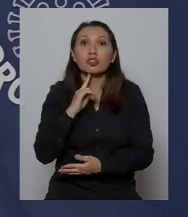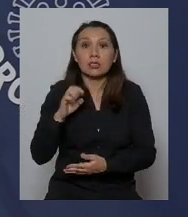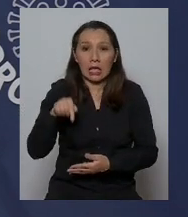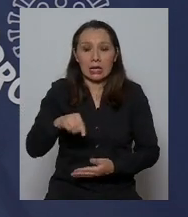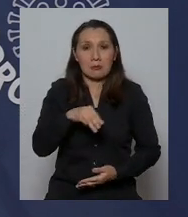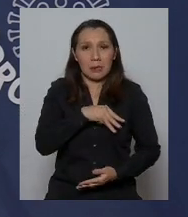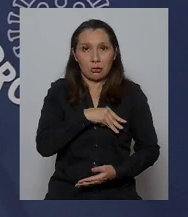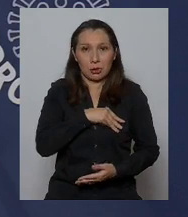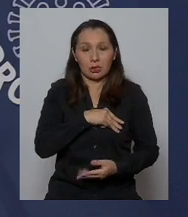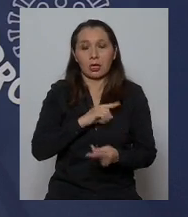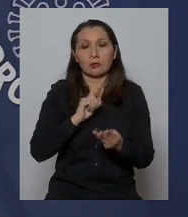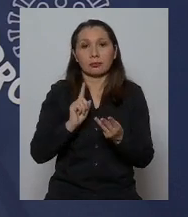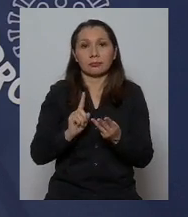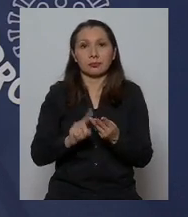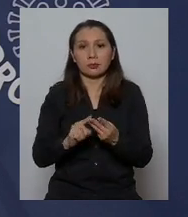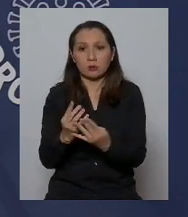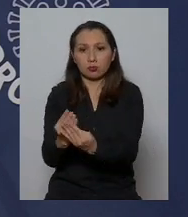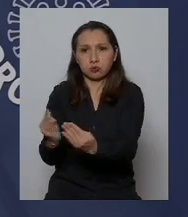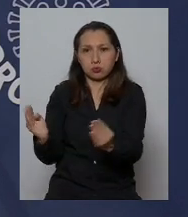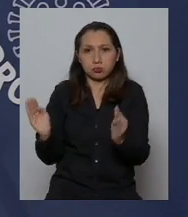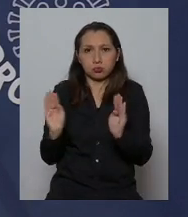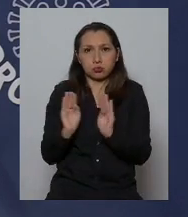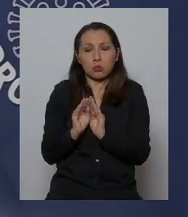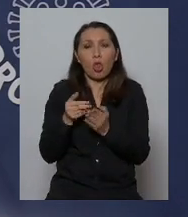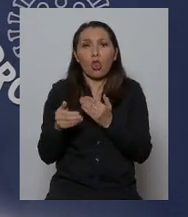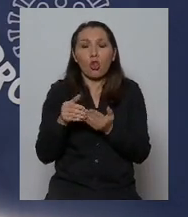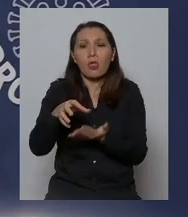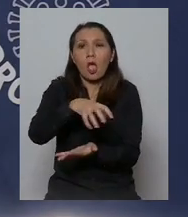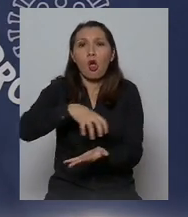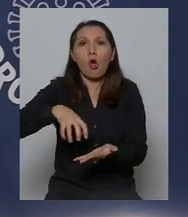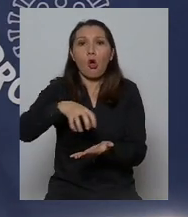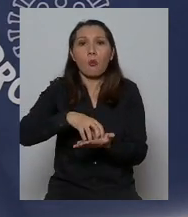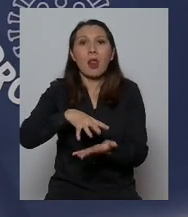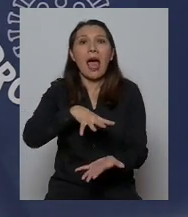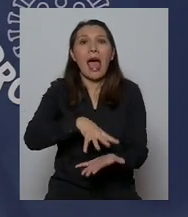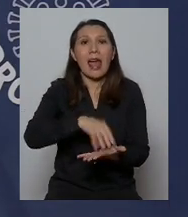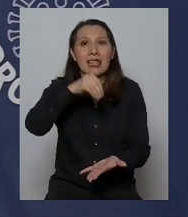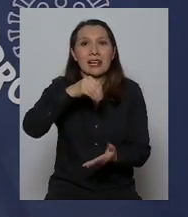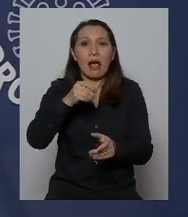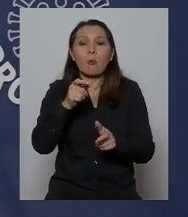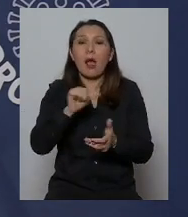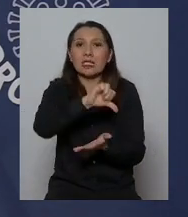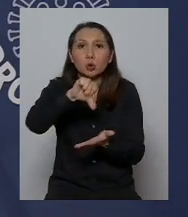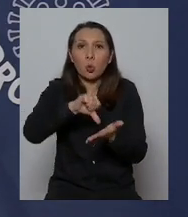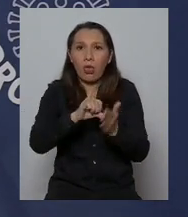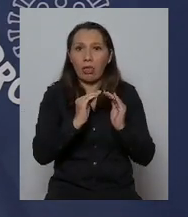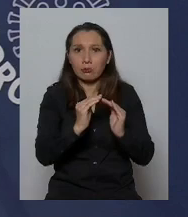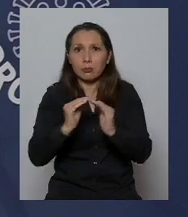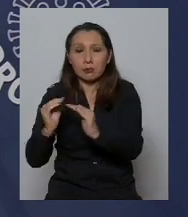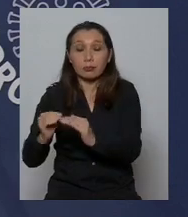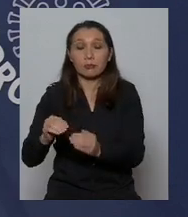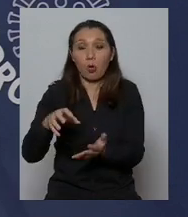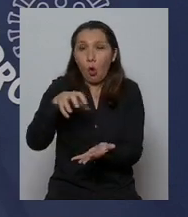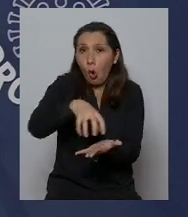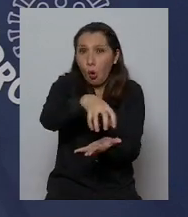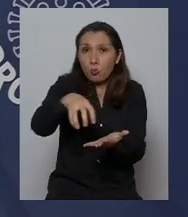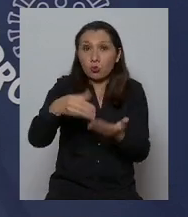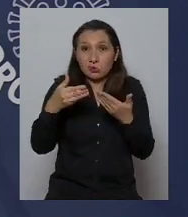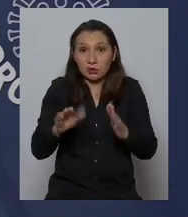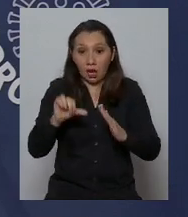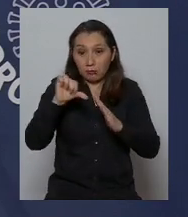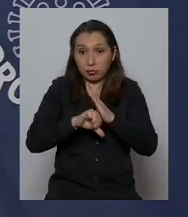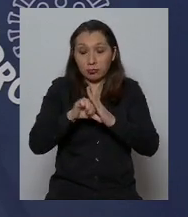metropolitana y el anillo urbano de la comuna de Arica aquellas comunas que ya estando en